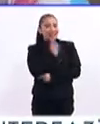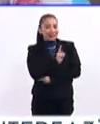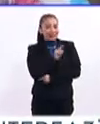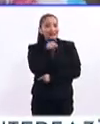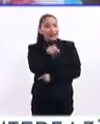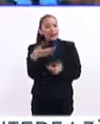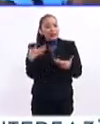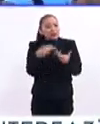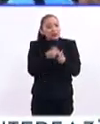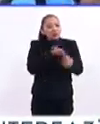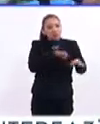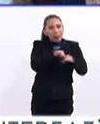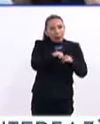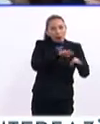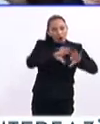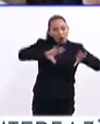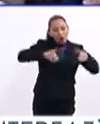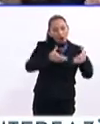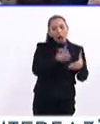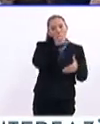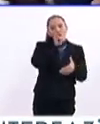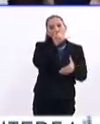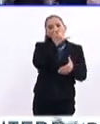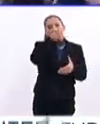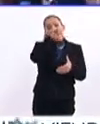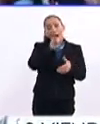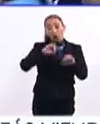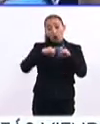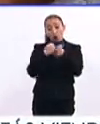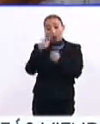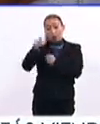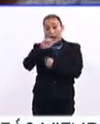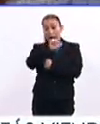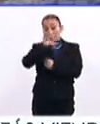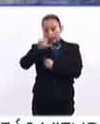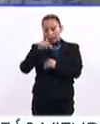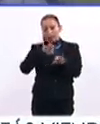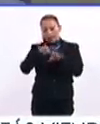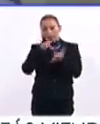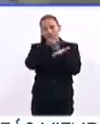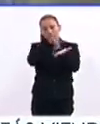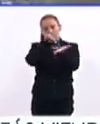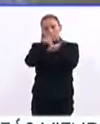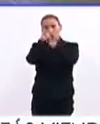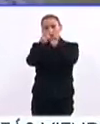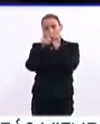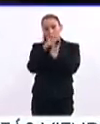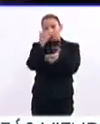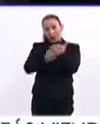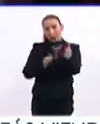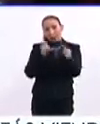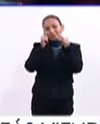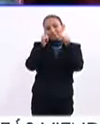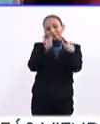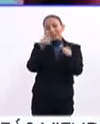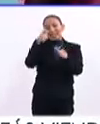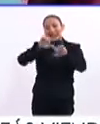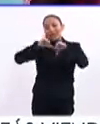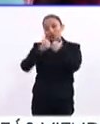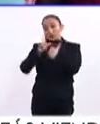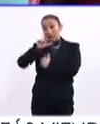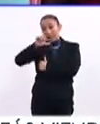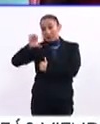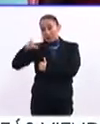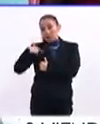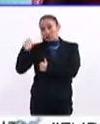Y forma parte de los trabajos de la comunidad Loyola, una organización civil que trabaja en favor de grupos vulnerables. Esta asociación civil,